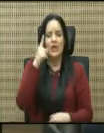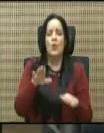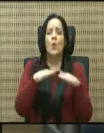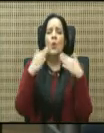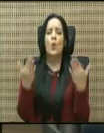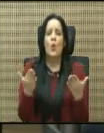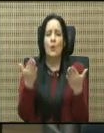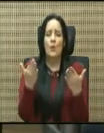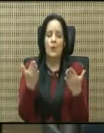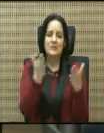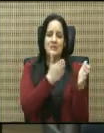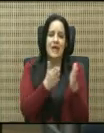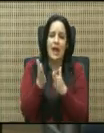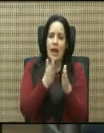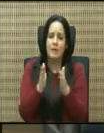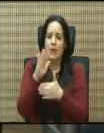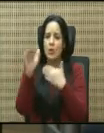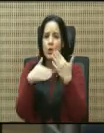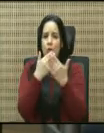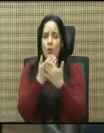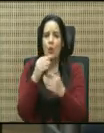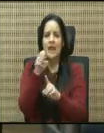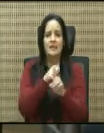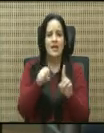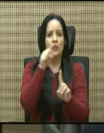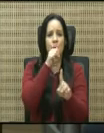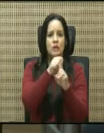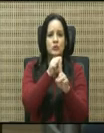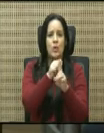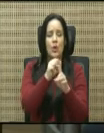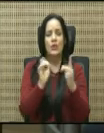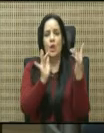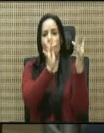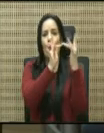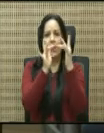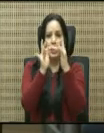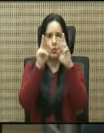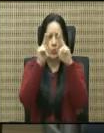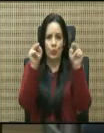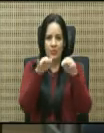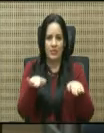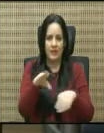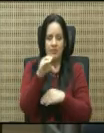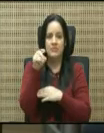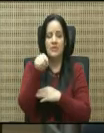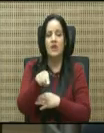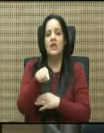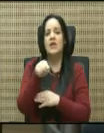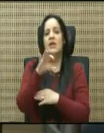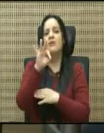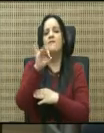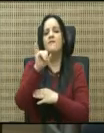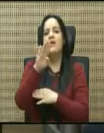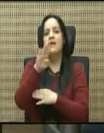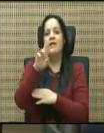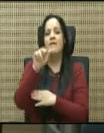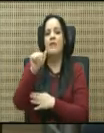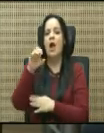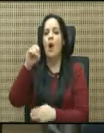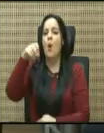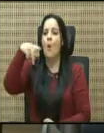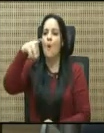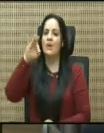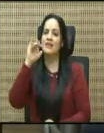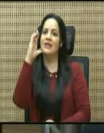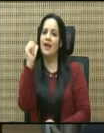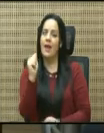se arma todo el panorama de la fibra óptica y bueno, esto que no está contestado para nada, pero